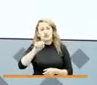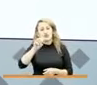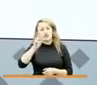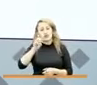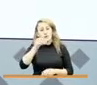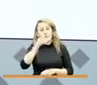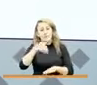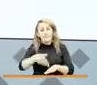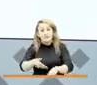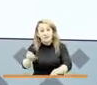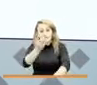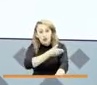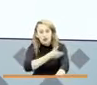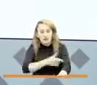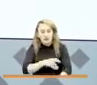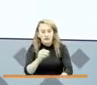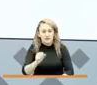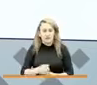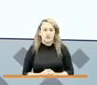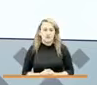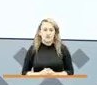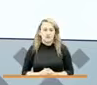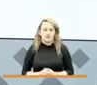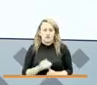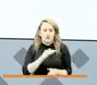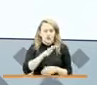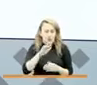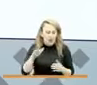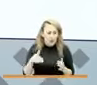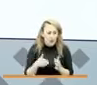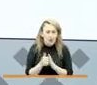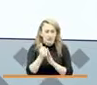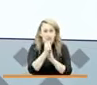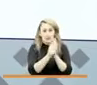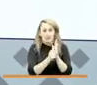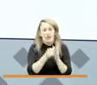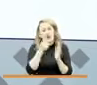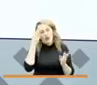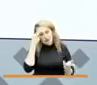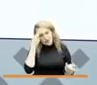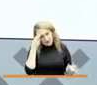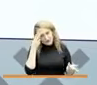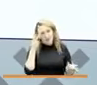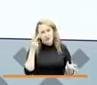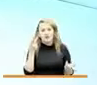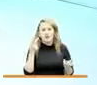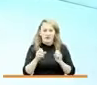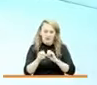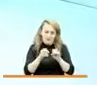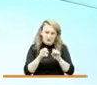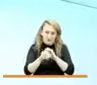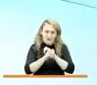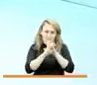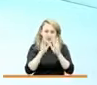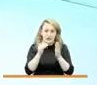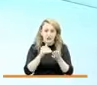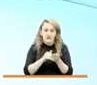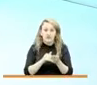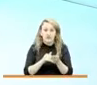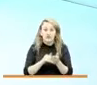de pesos en todos nuestros programas, lógicamente, volviendo a aclarar que durante el año